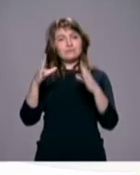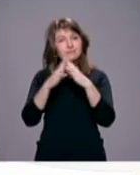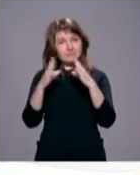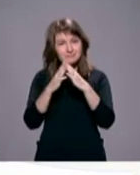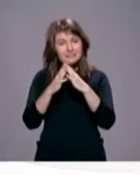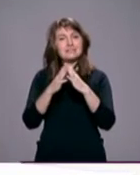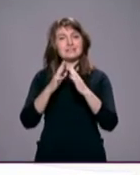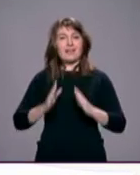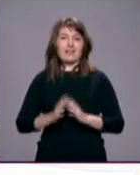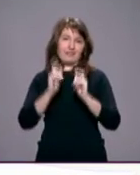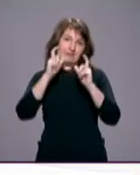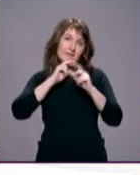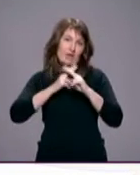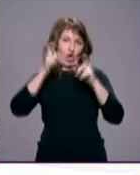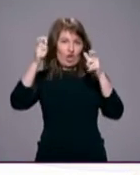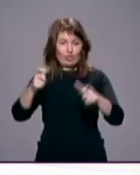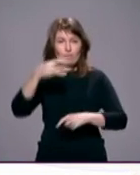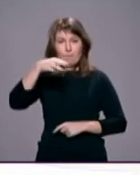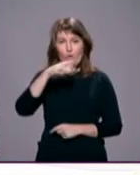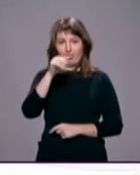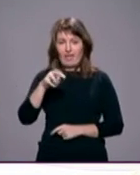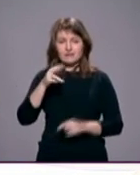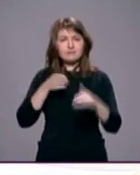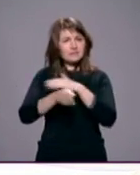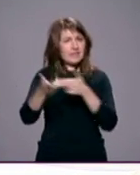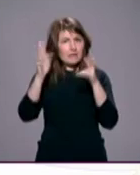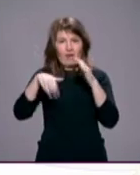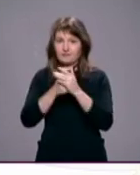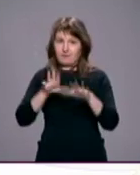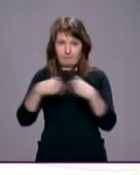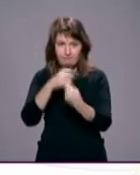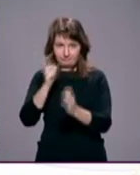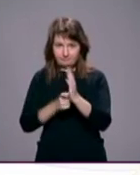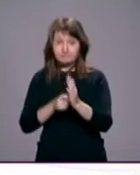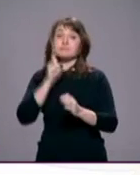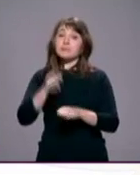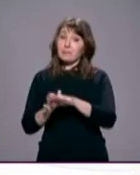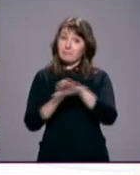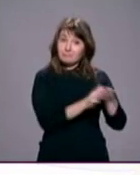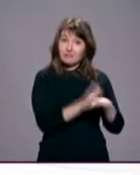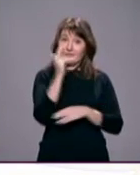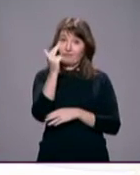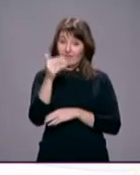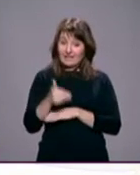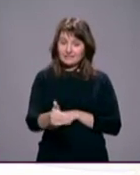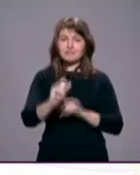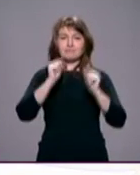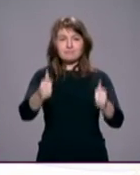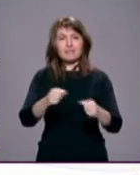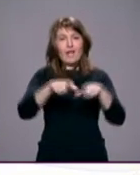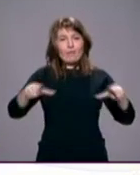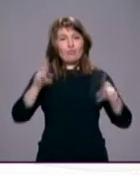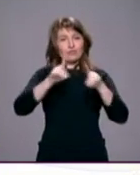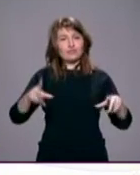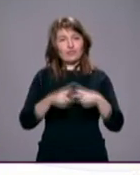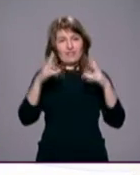la coronación de Mozart. La entrada es libre hasta completar aforo. Y también este viernes arranca el aula de doctrina social de la iglesia en la parroquia